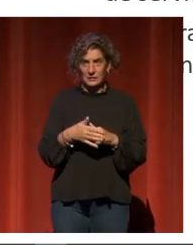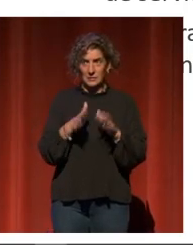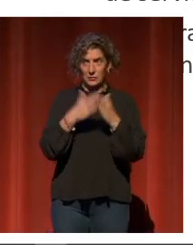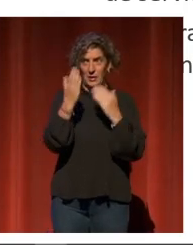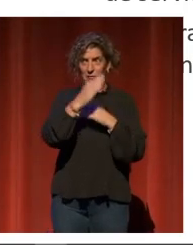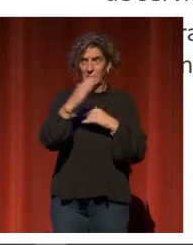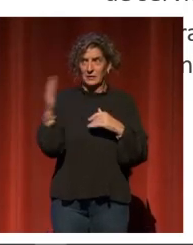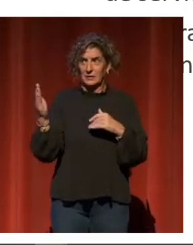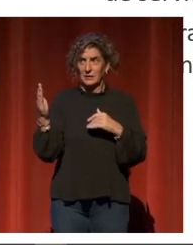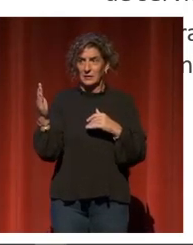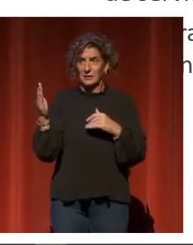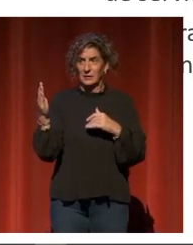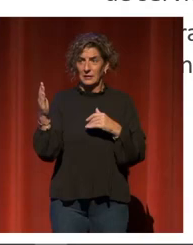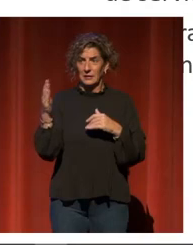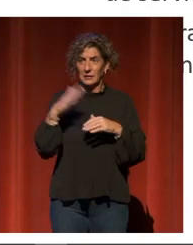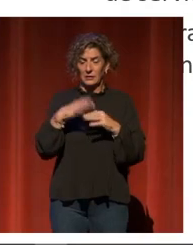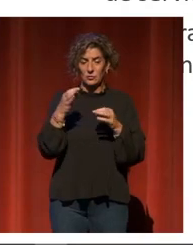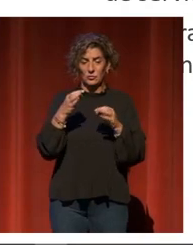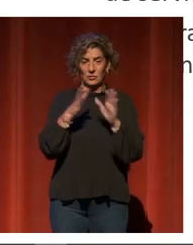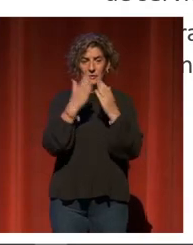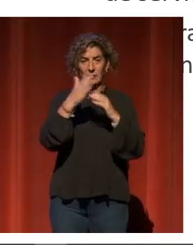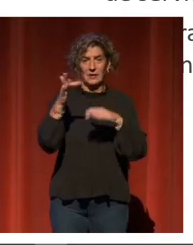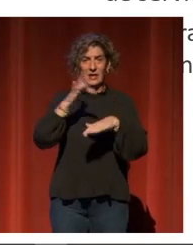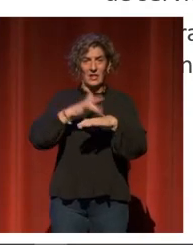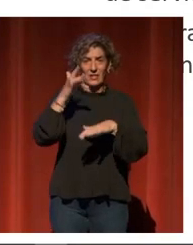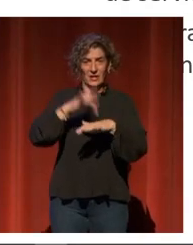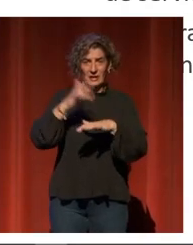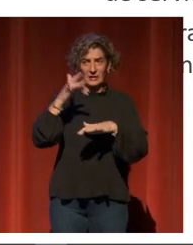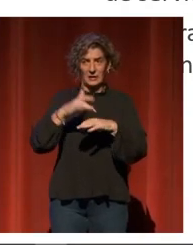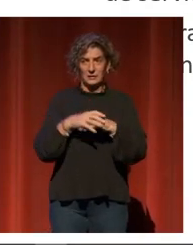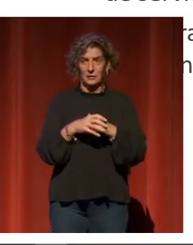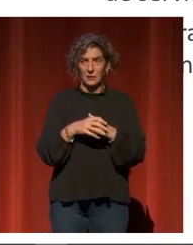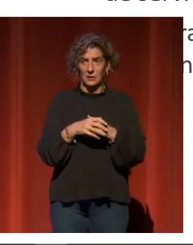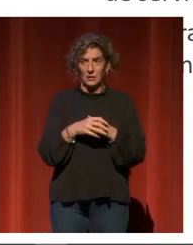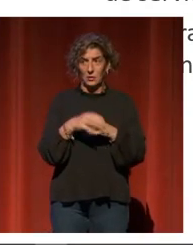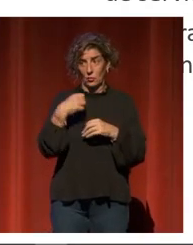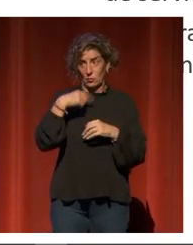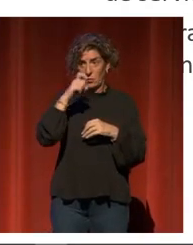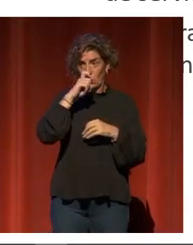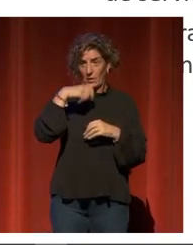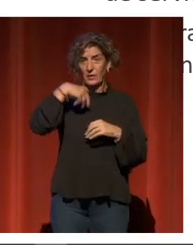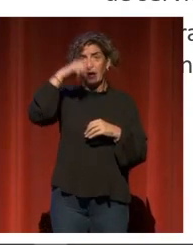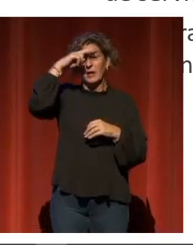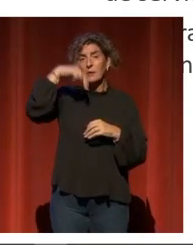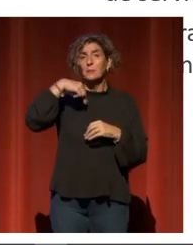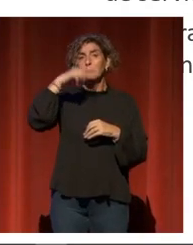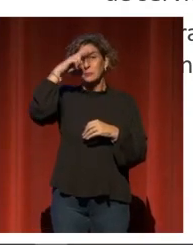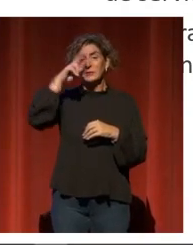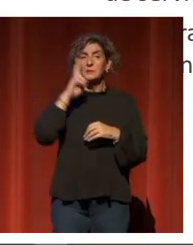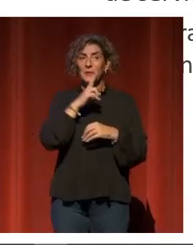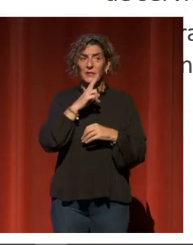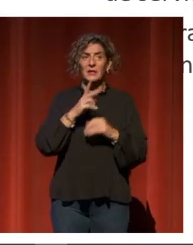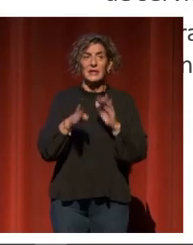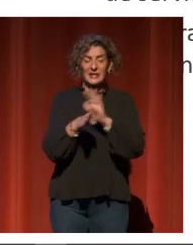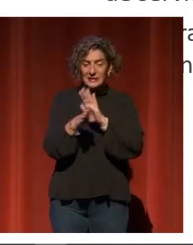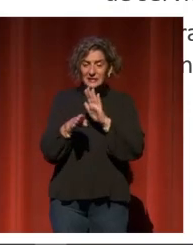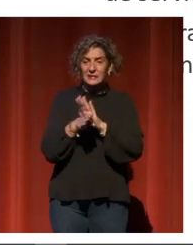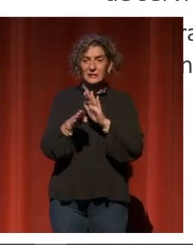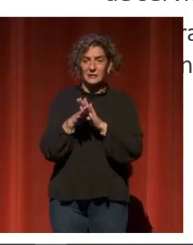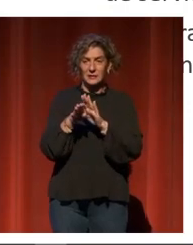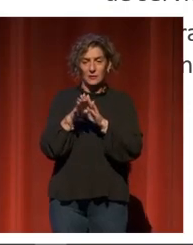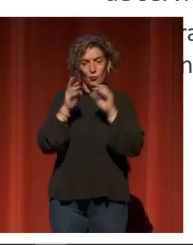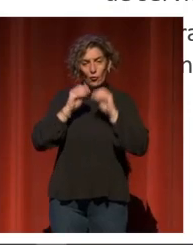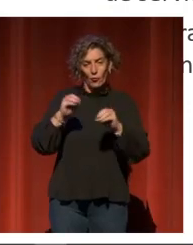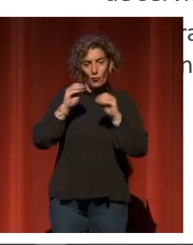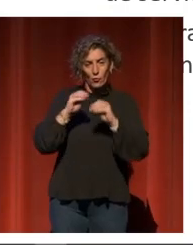son las capacidades digitales porque yo recuerdo, y mis padres siguen formándose en informática en la